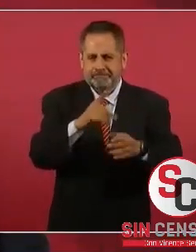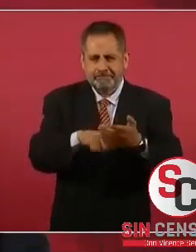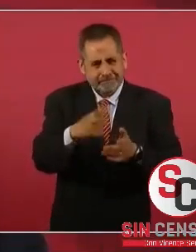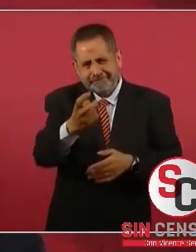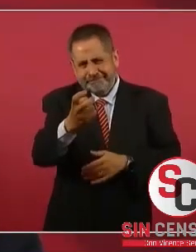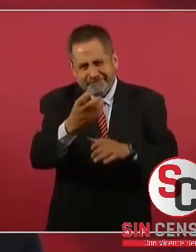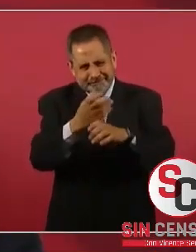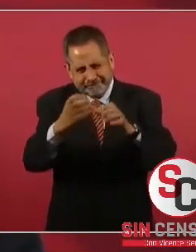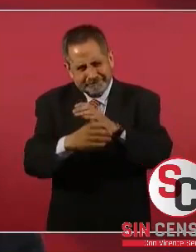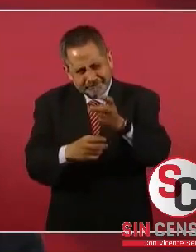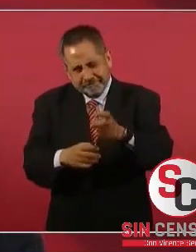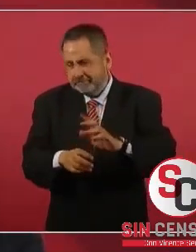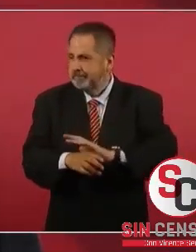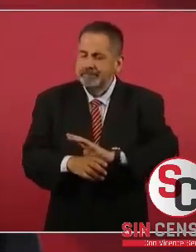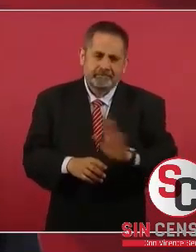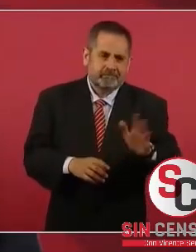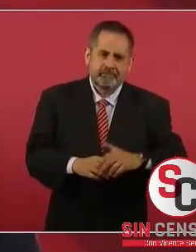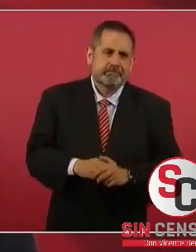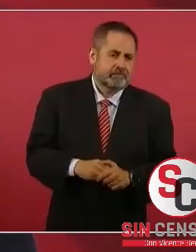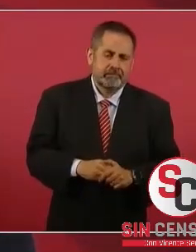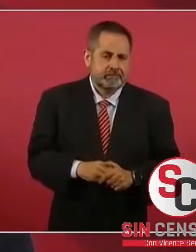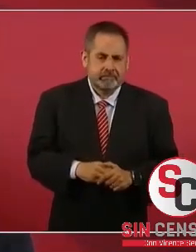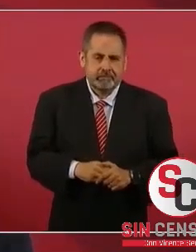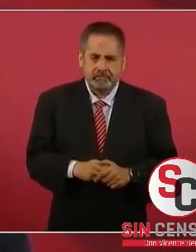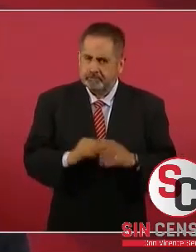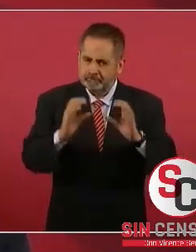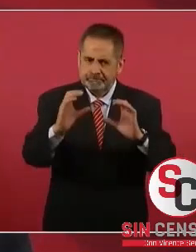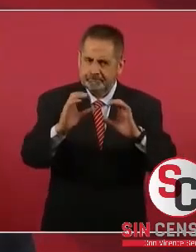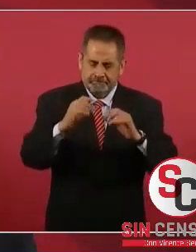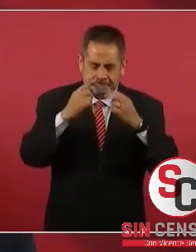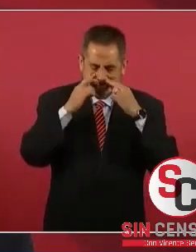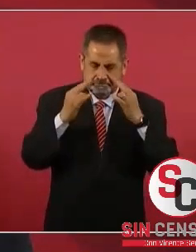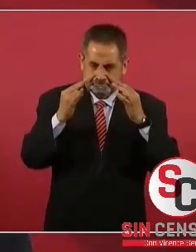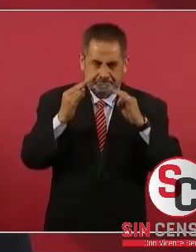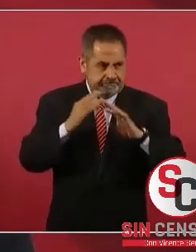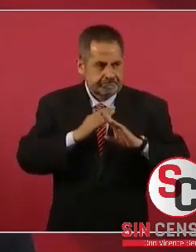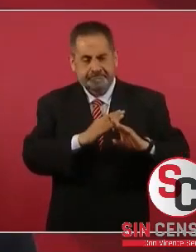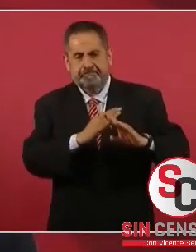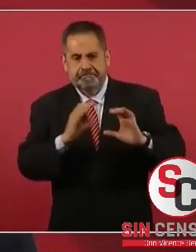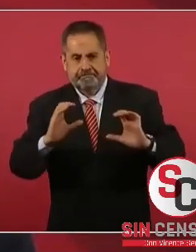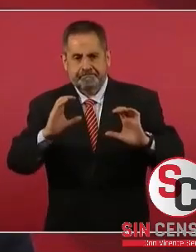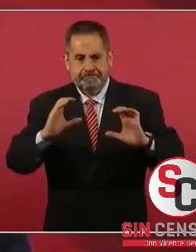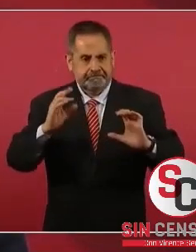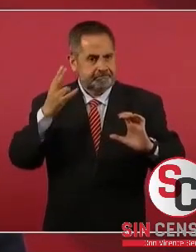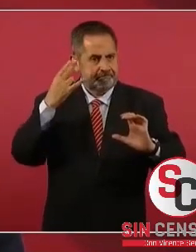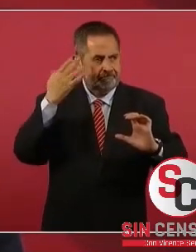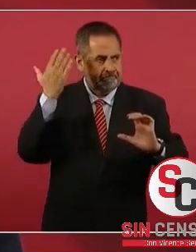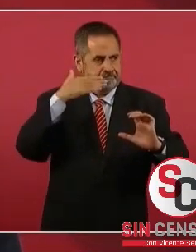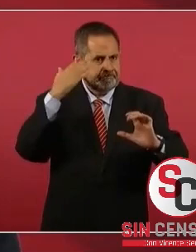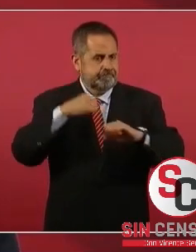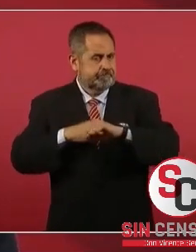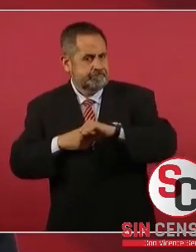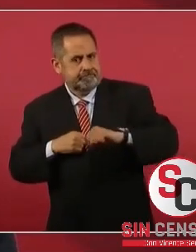de ese tipo. Entonces, hay que andar a las vivas.